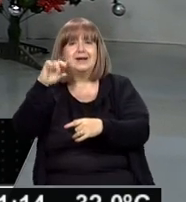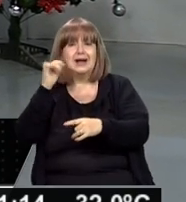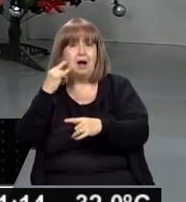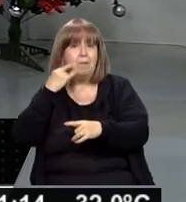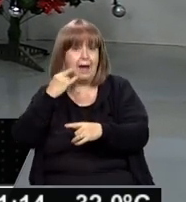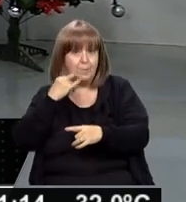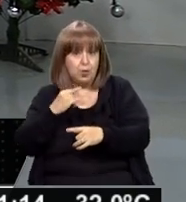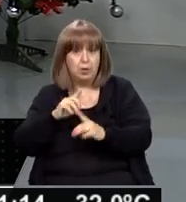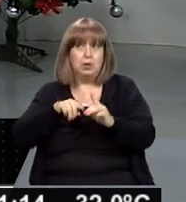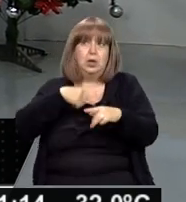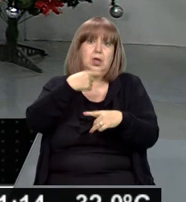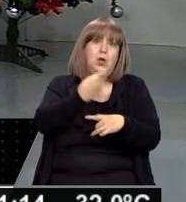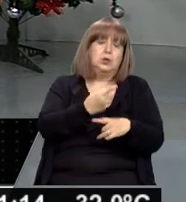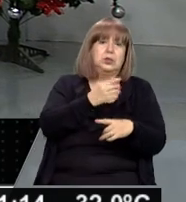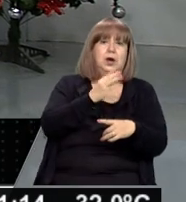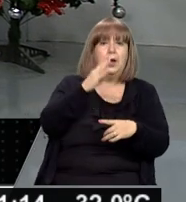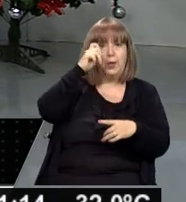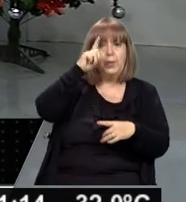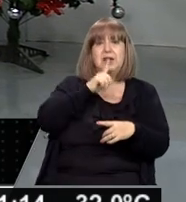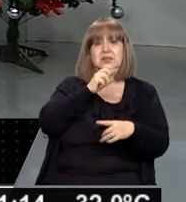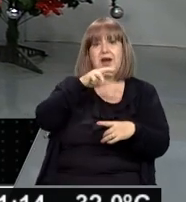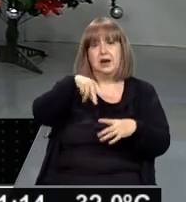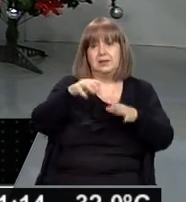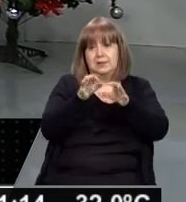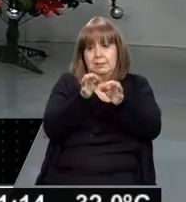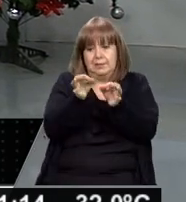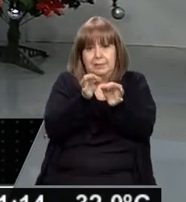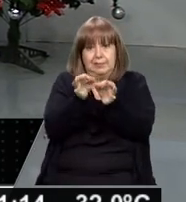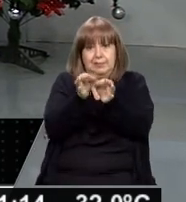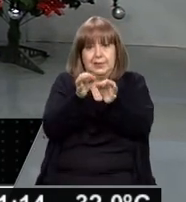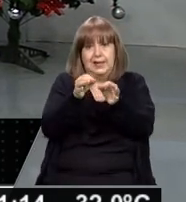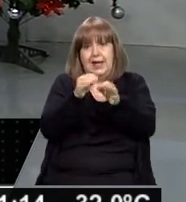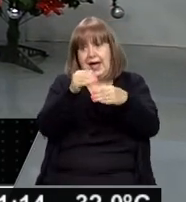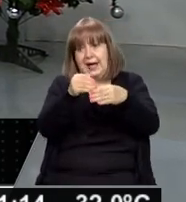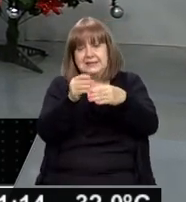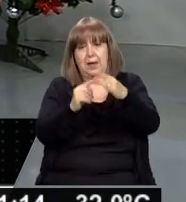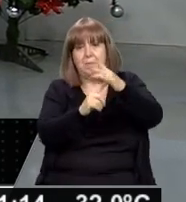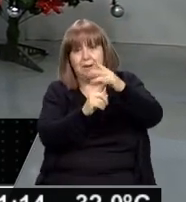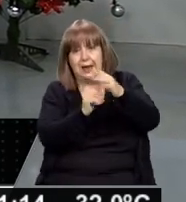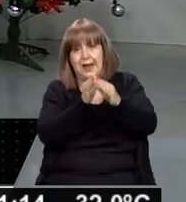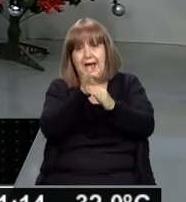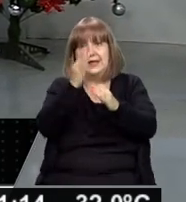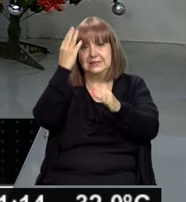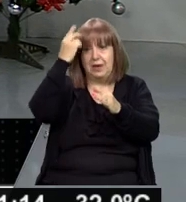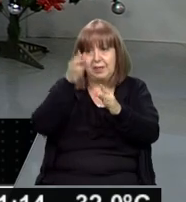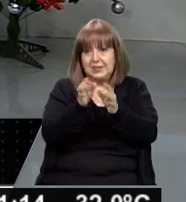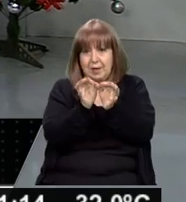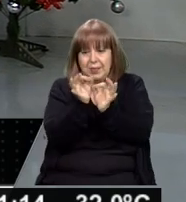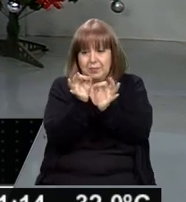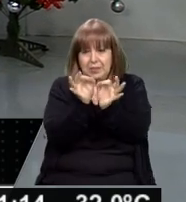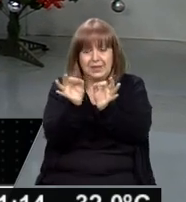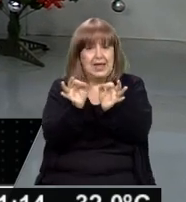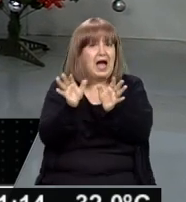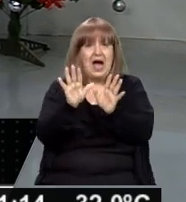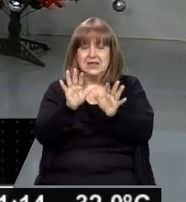recordemos, San Roque es parte de Maipú, pero había hasta, recordemos que el camino llevaba también hasta Palmira, hasta la casa de este hombre, era la